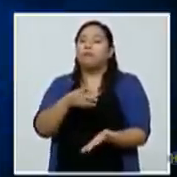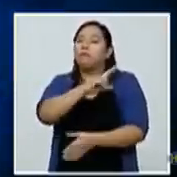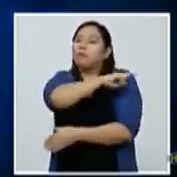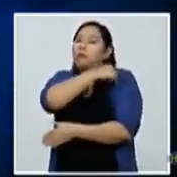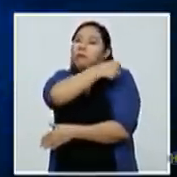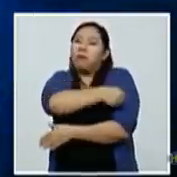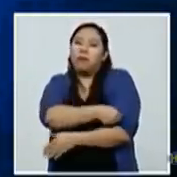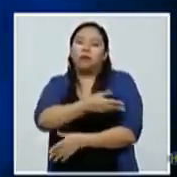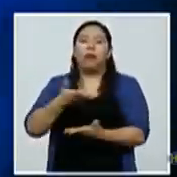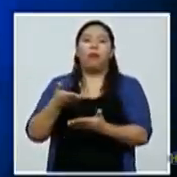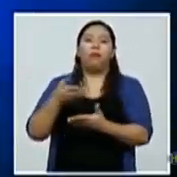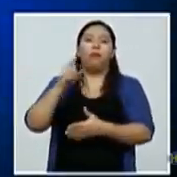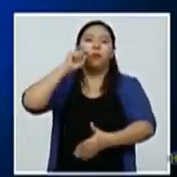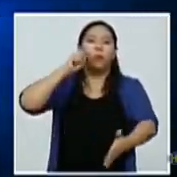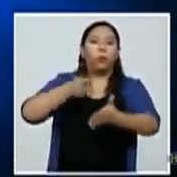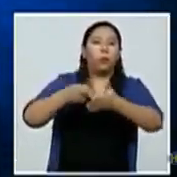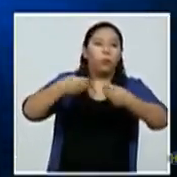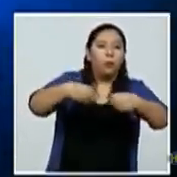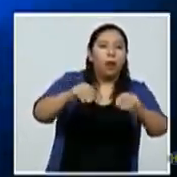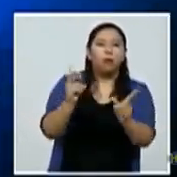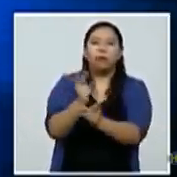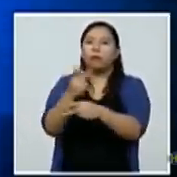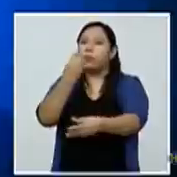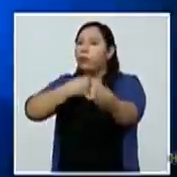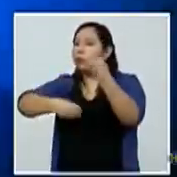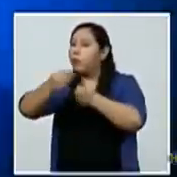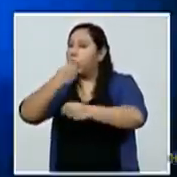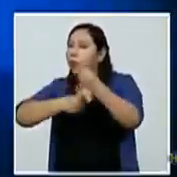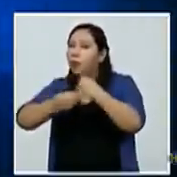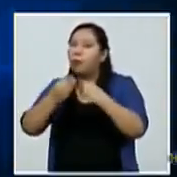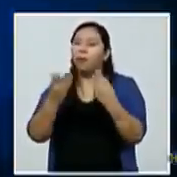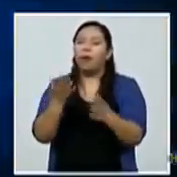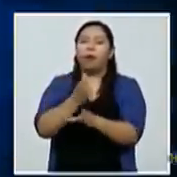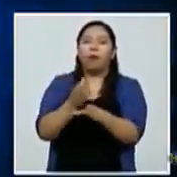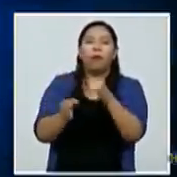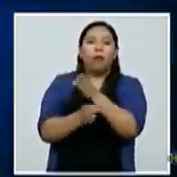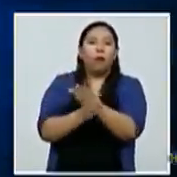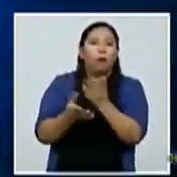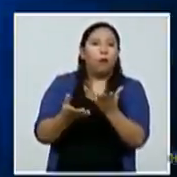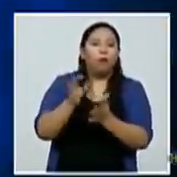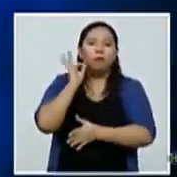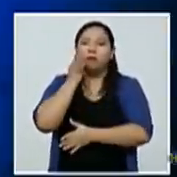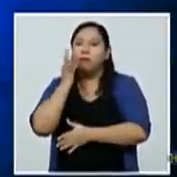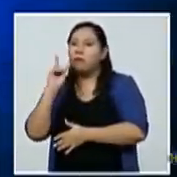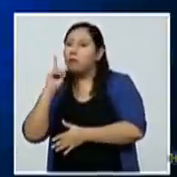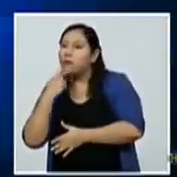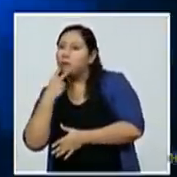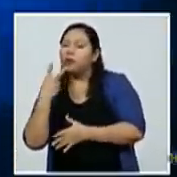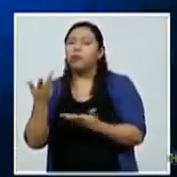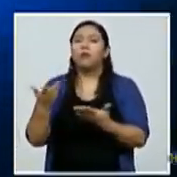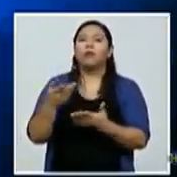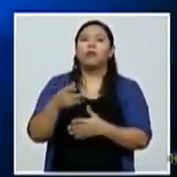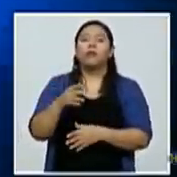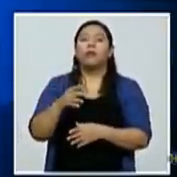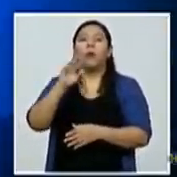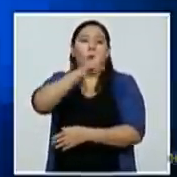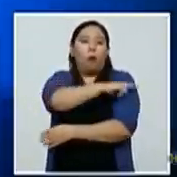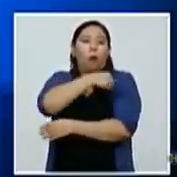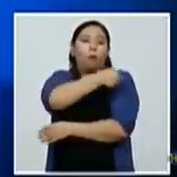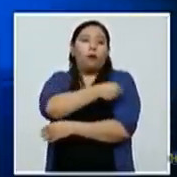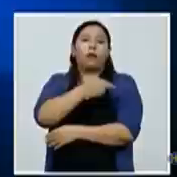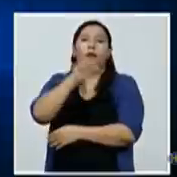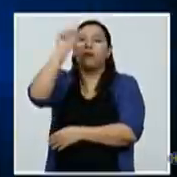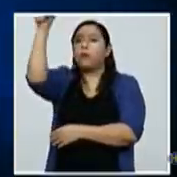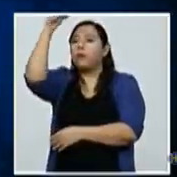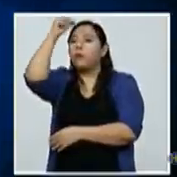transportes de cargas, combustibles, productos agrícolas, alimentos, perecereros, transporte de hospitales públicos y privados, productos